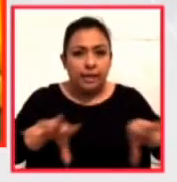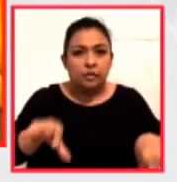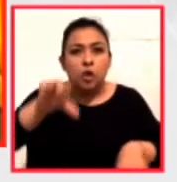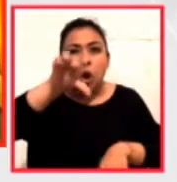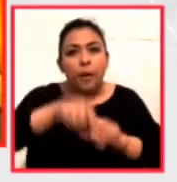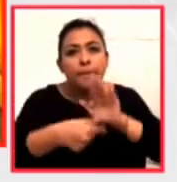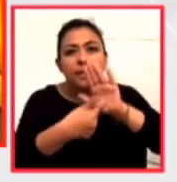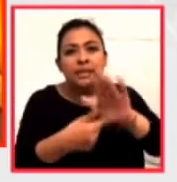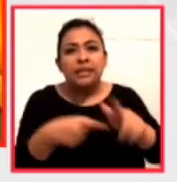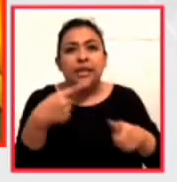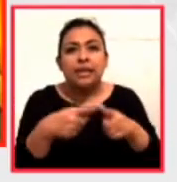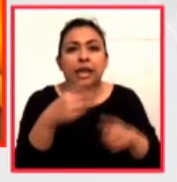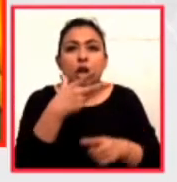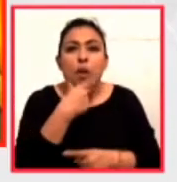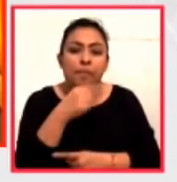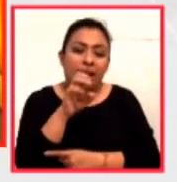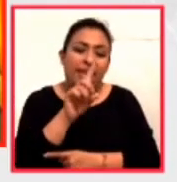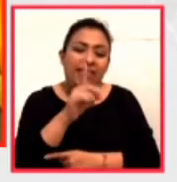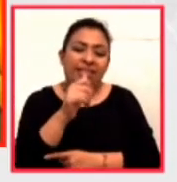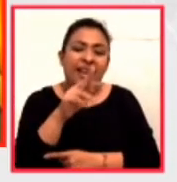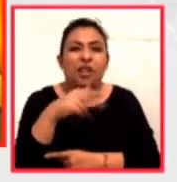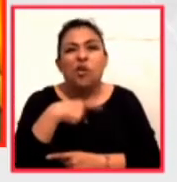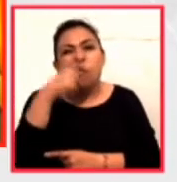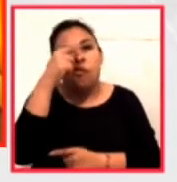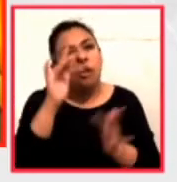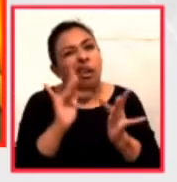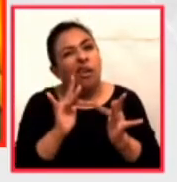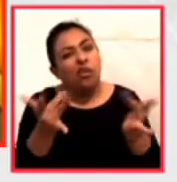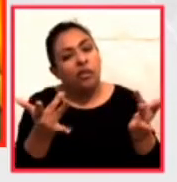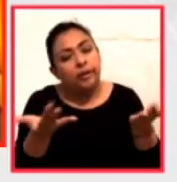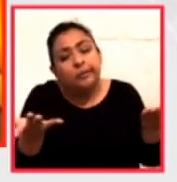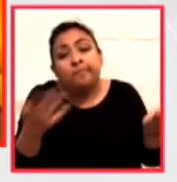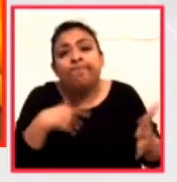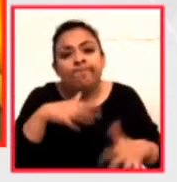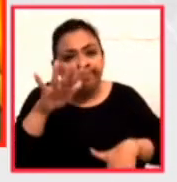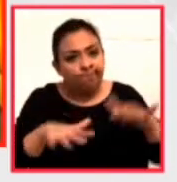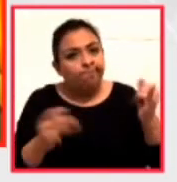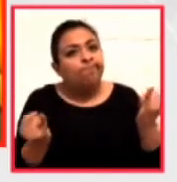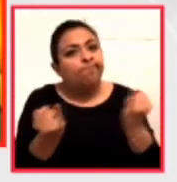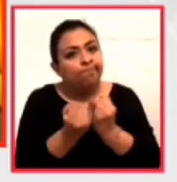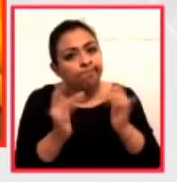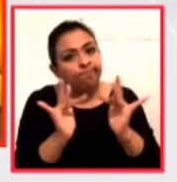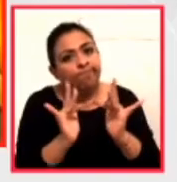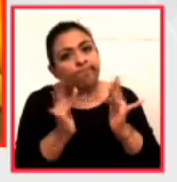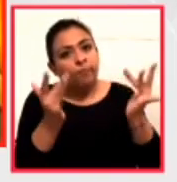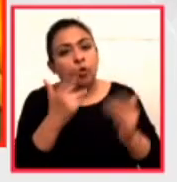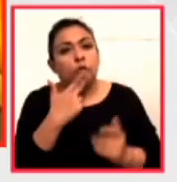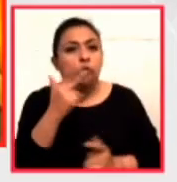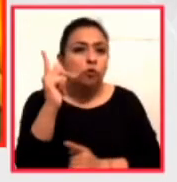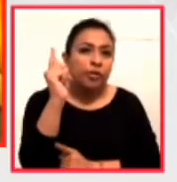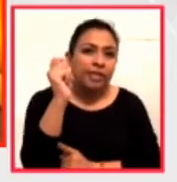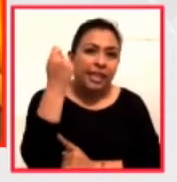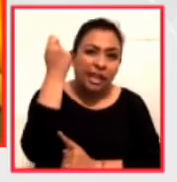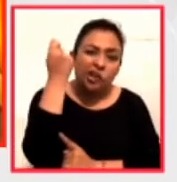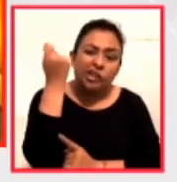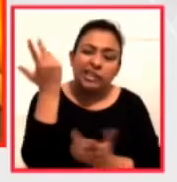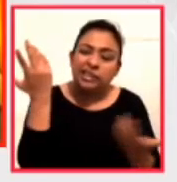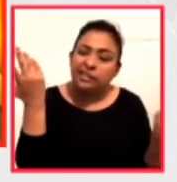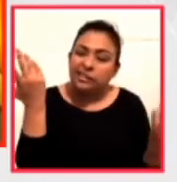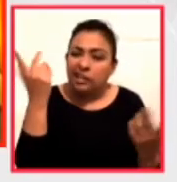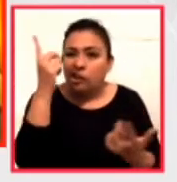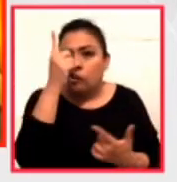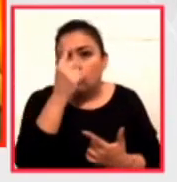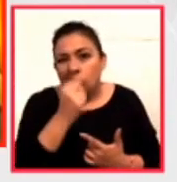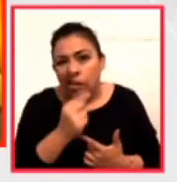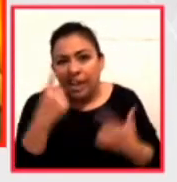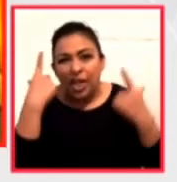Edgardo Bermejo, que ya no pudimos restablecer la comunicación. A veces también pasa con las tecnologías que nos juegan los duendes de la